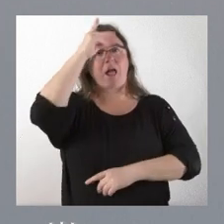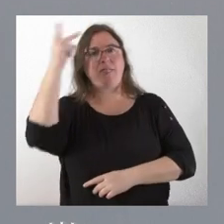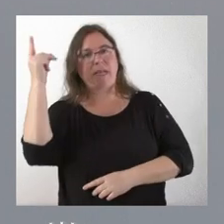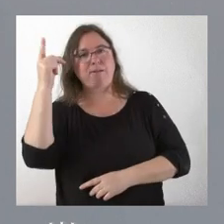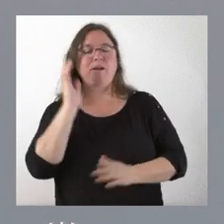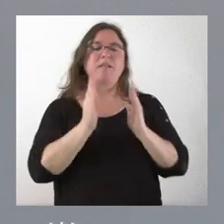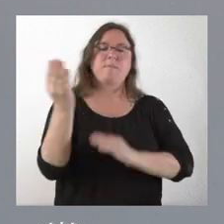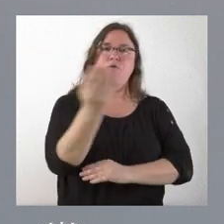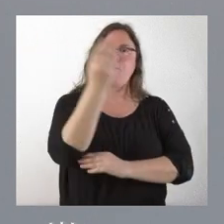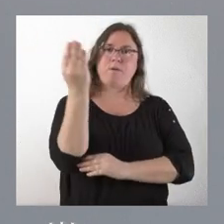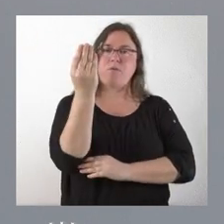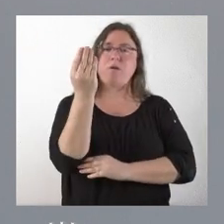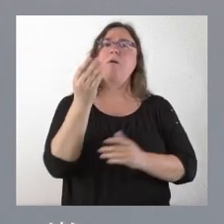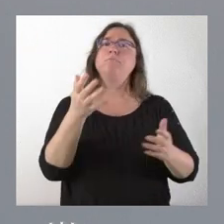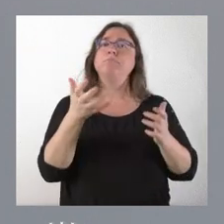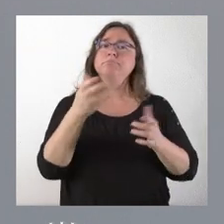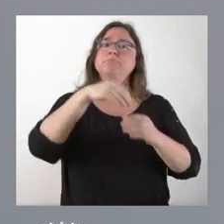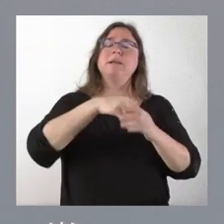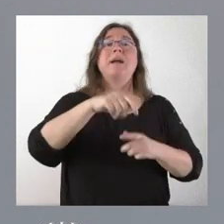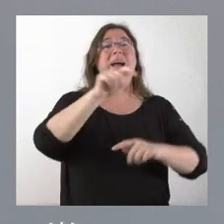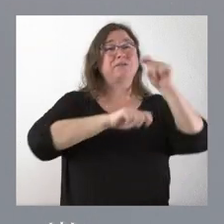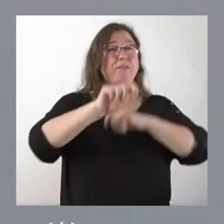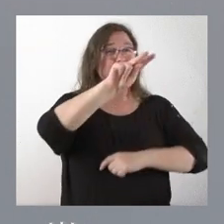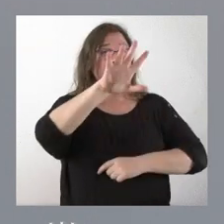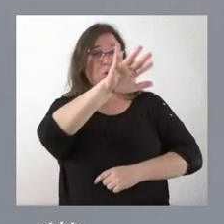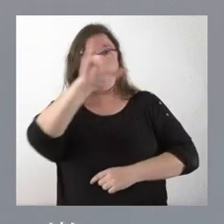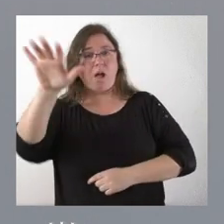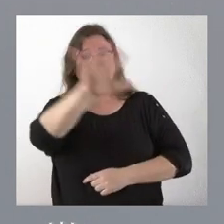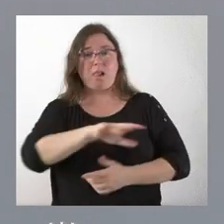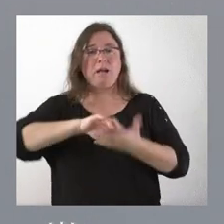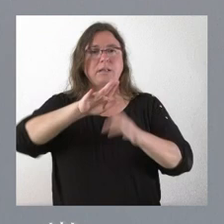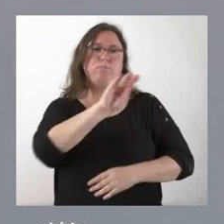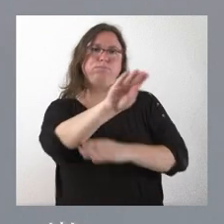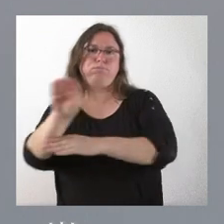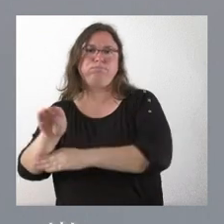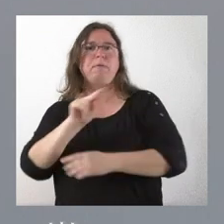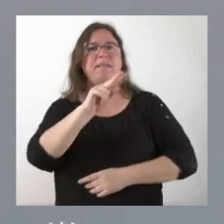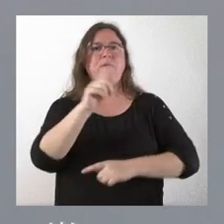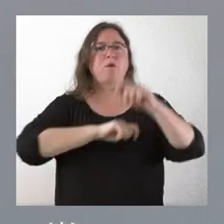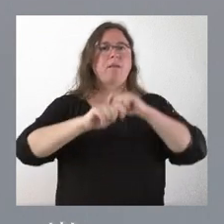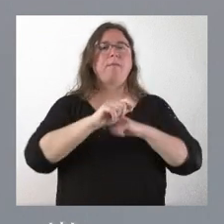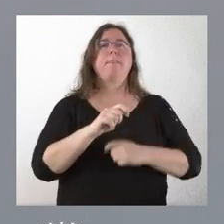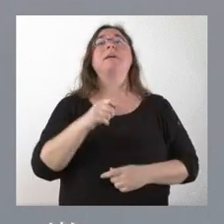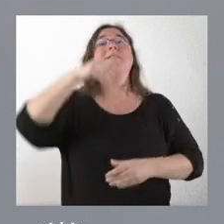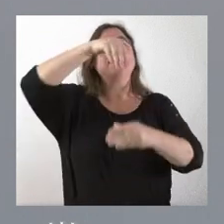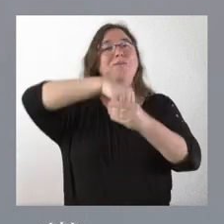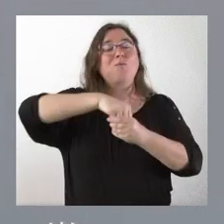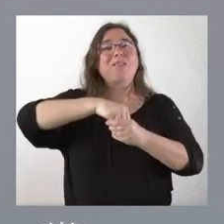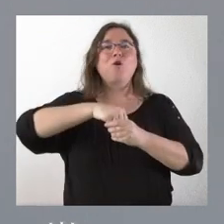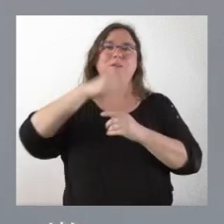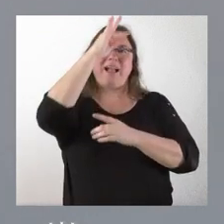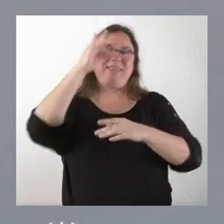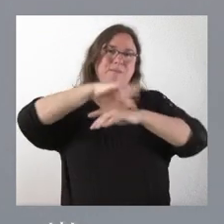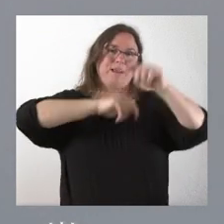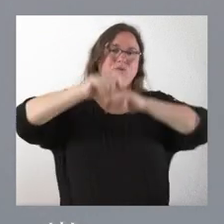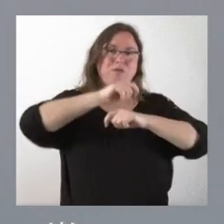de la enfermedad. Se beneficiarán las 25 entidades existentes en nuestra comunidad autónoma dentro de AFAS, promoviendo la autonomía personal y la